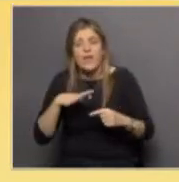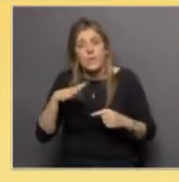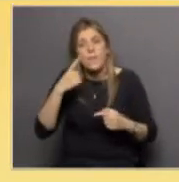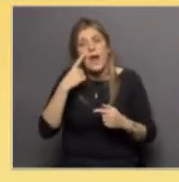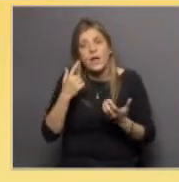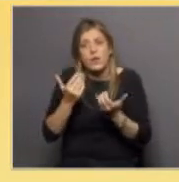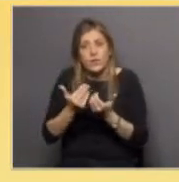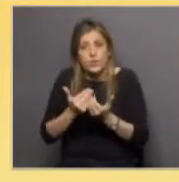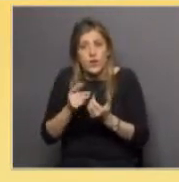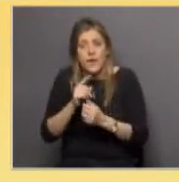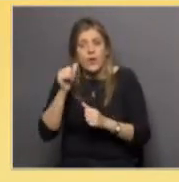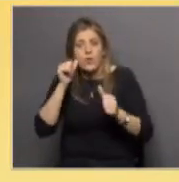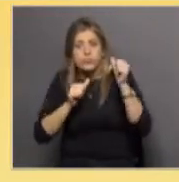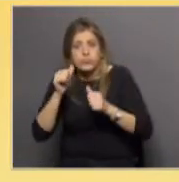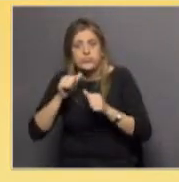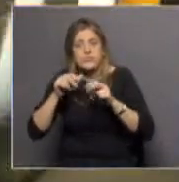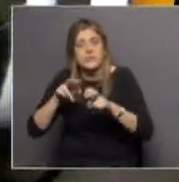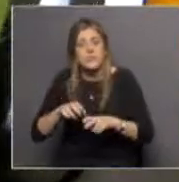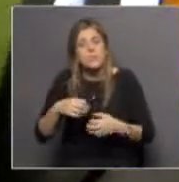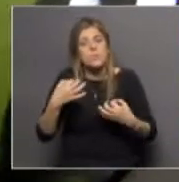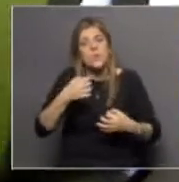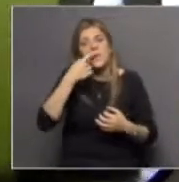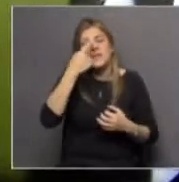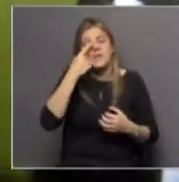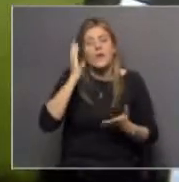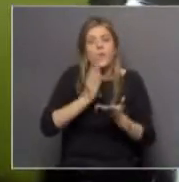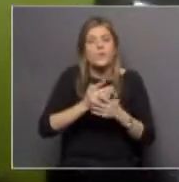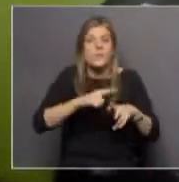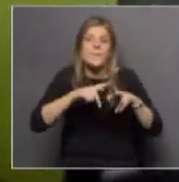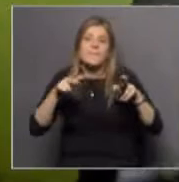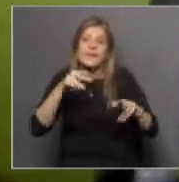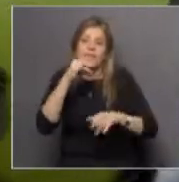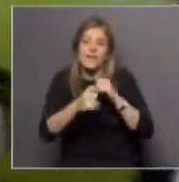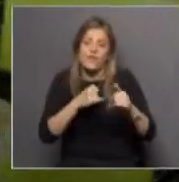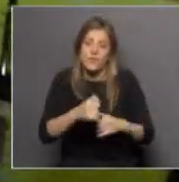tienen en los estudios del túnel del viento Bien interesante veamos la última parte de la informe entonces